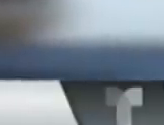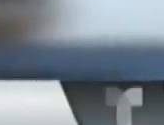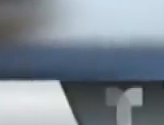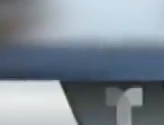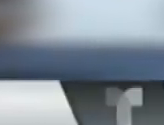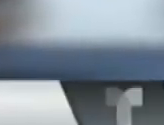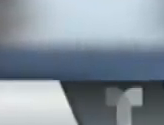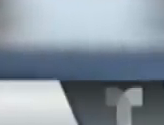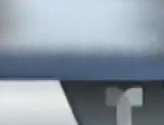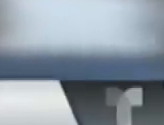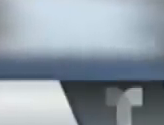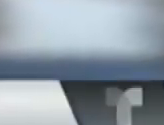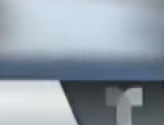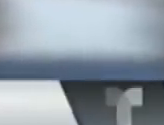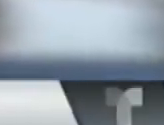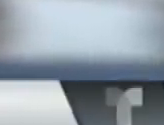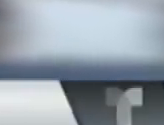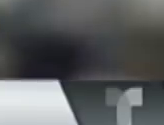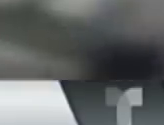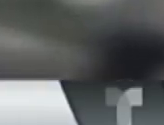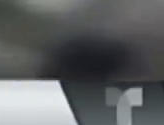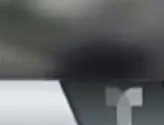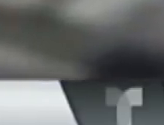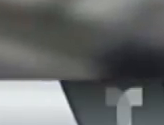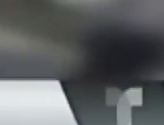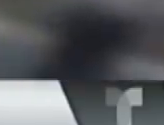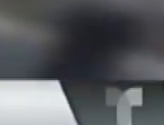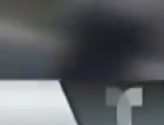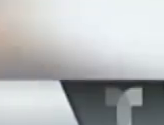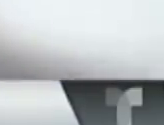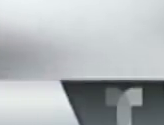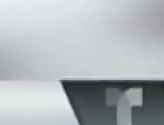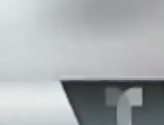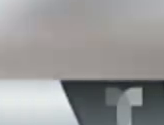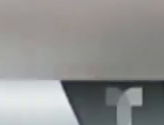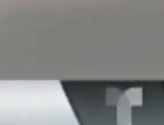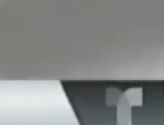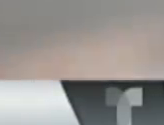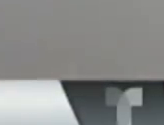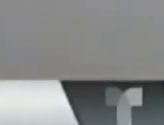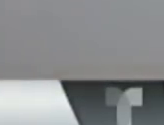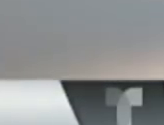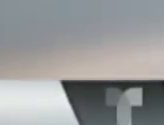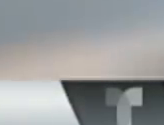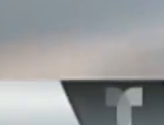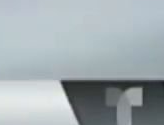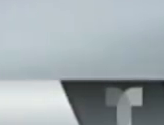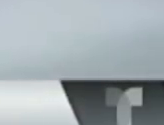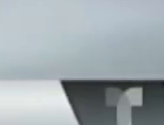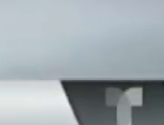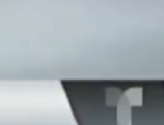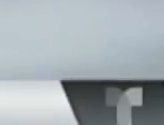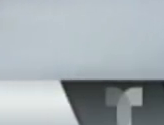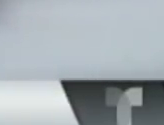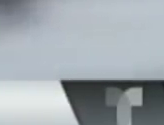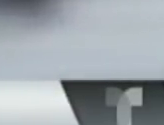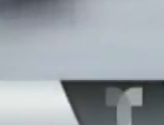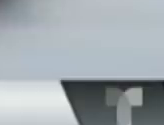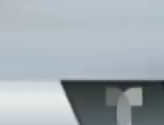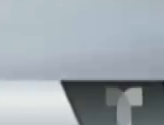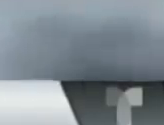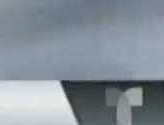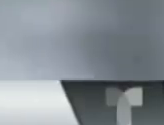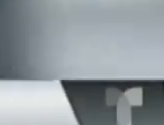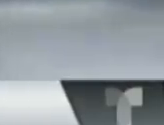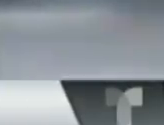el destino de los fallecidos por la pandemia es otro drama en el departamento de Quibdó una familia se robó del hospital el cuerpo de un